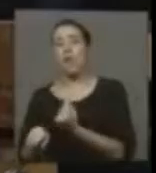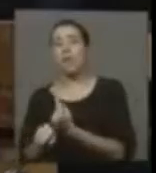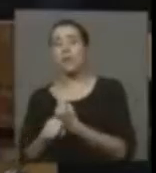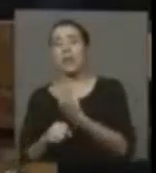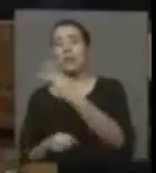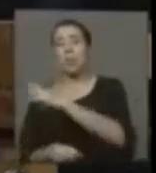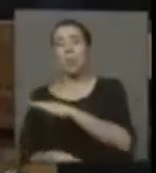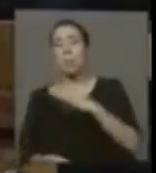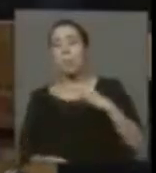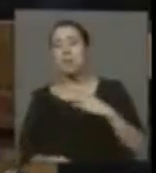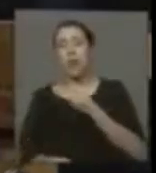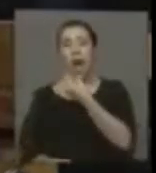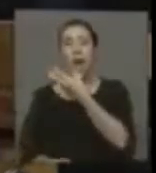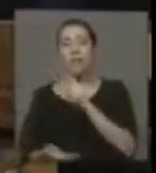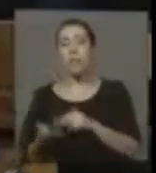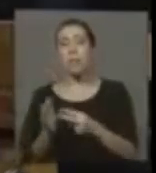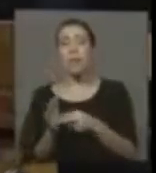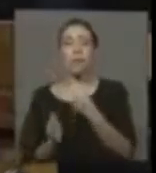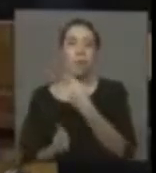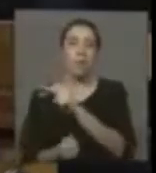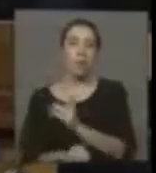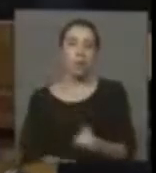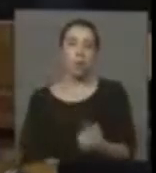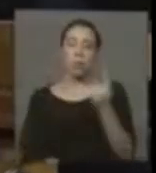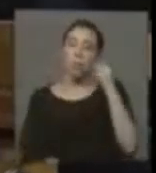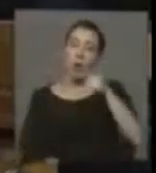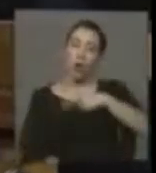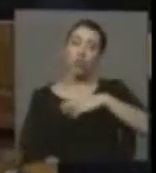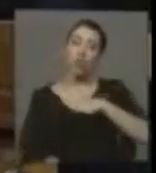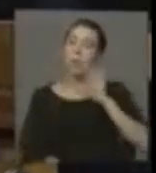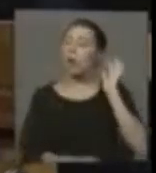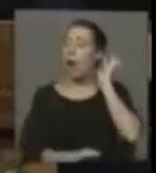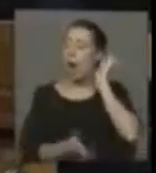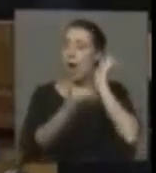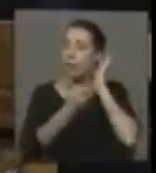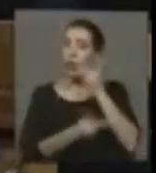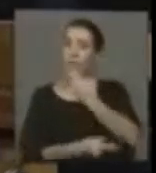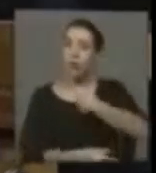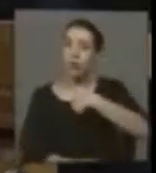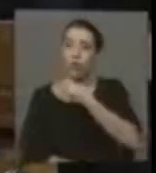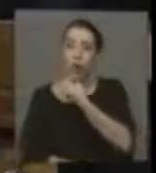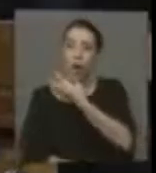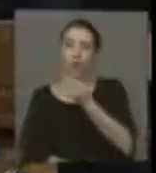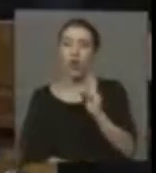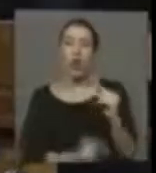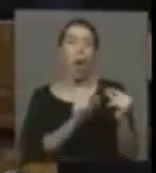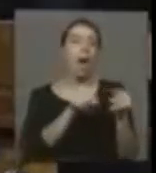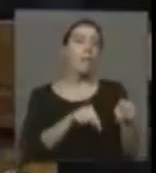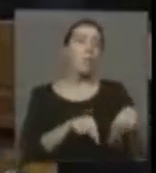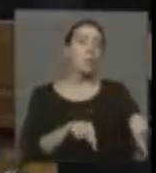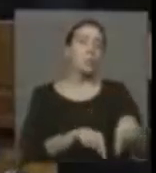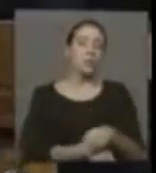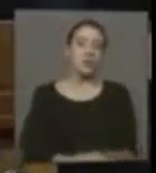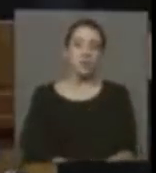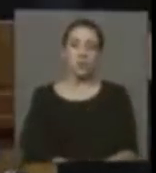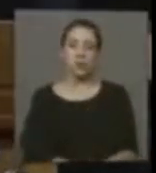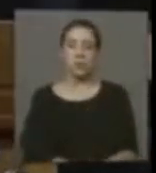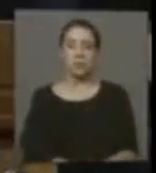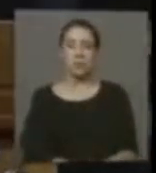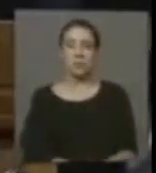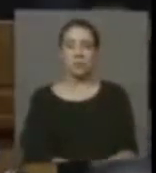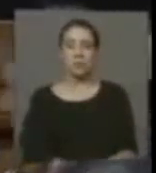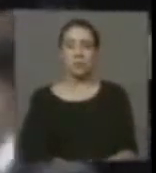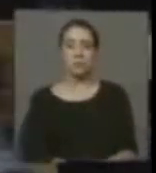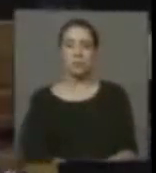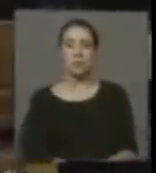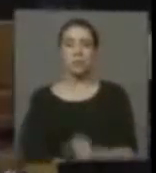hablen todos los problemas que tengan para tratar esta situación. Pero aquí los queremos que nos escuchen a nosotros, que no se escuchen ustedes. Y cuál es el problema